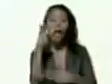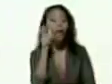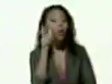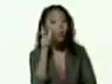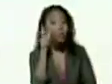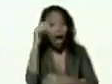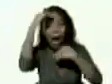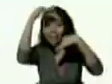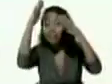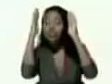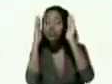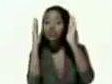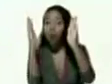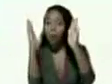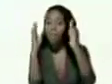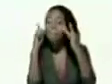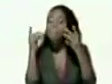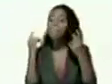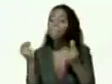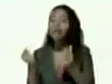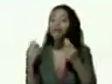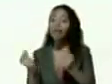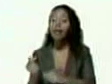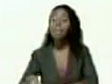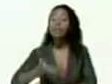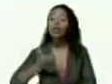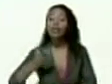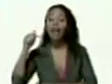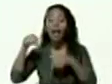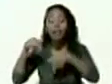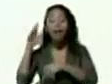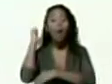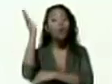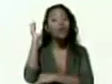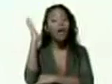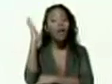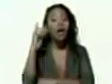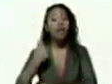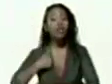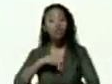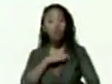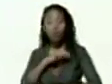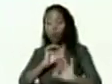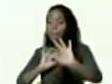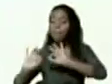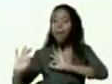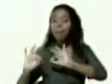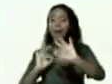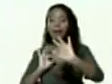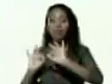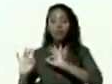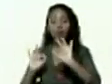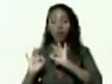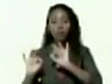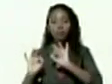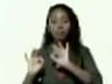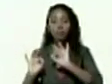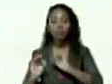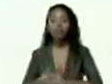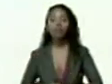es muy importante esta jornada tenemos que preparar Tania Díaz